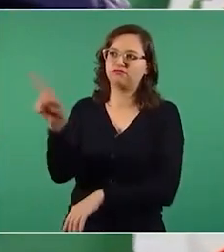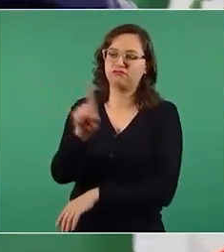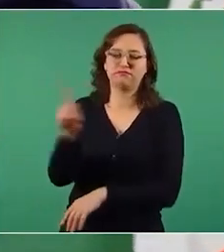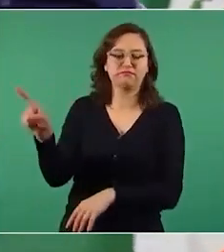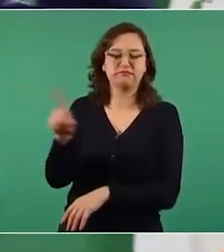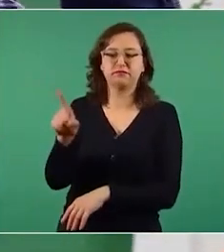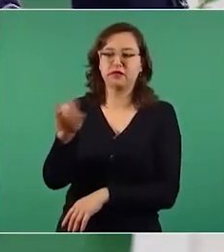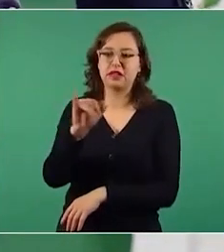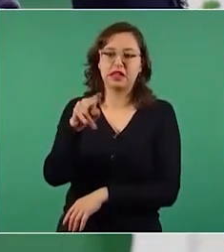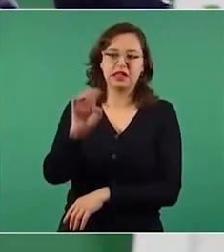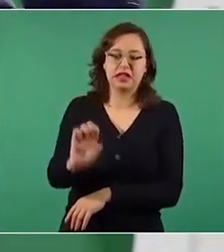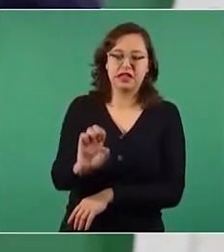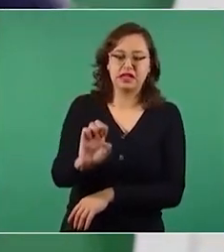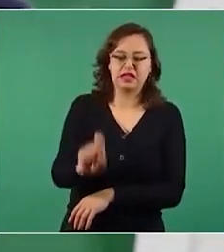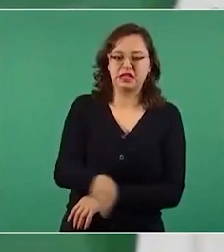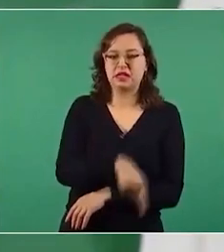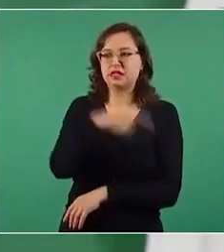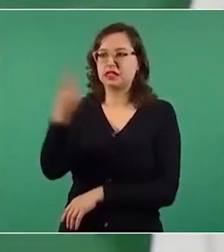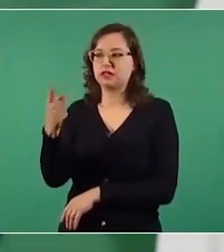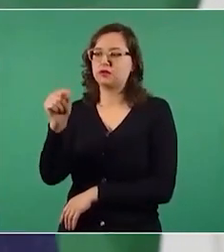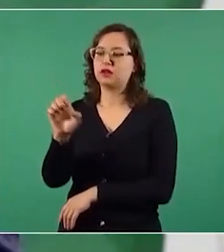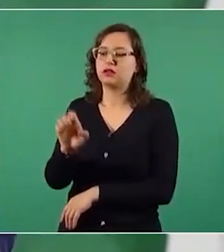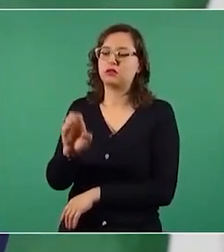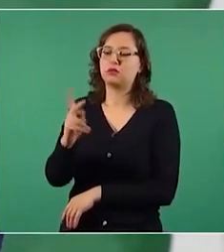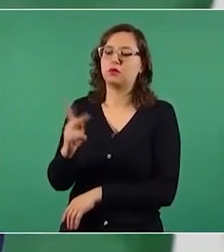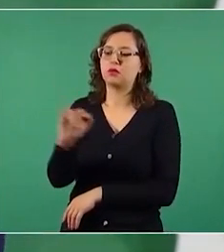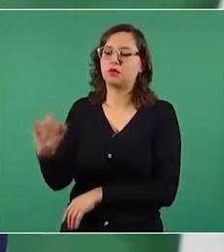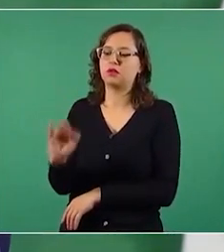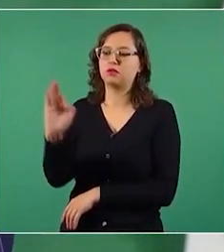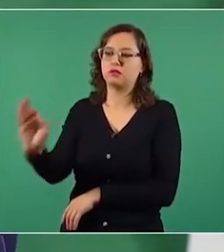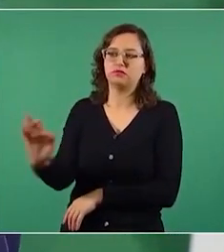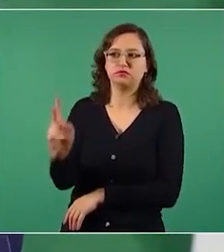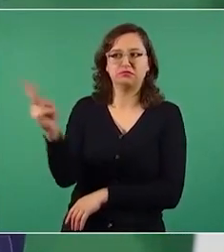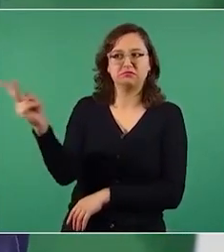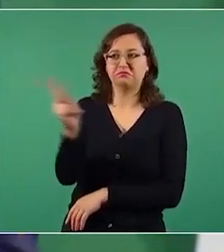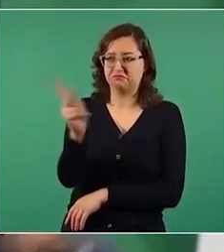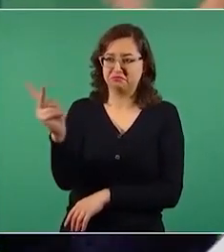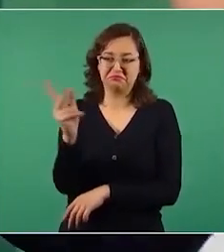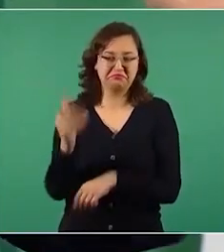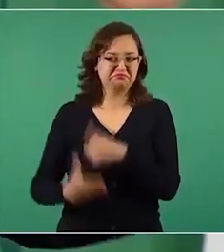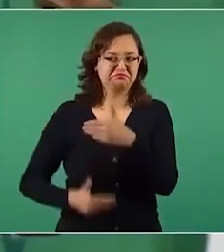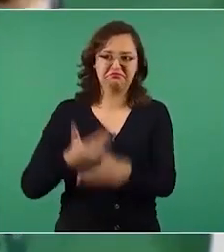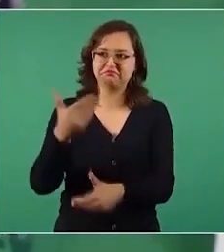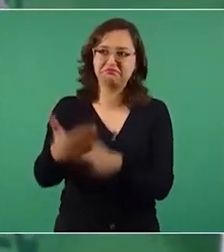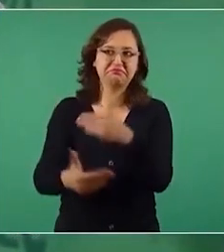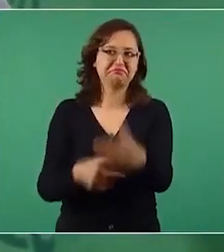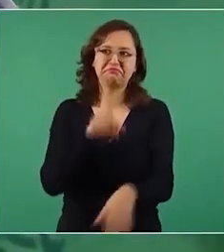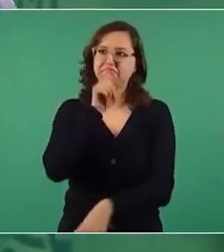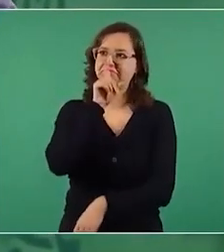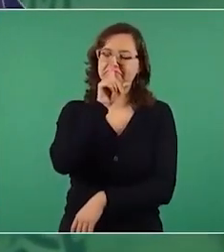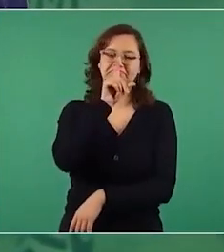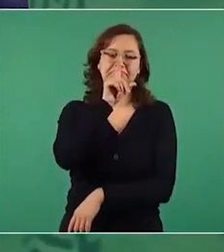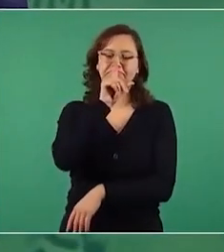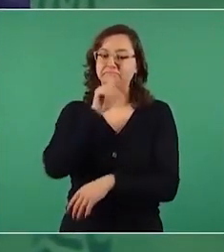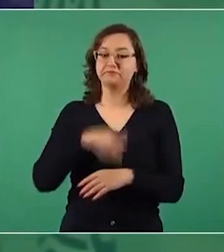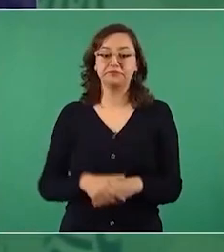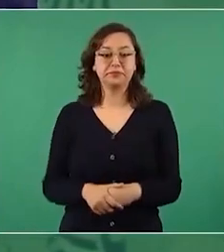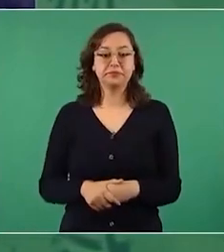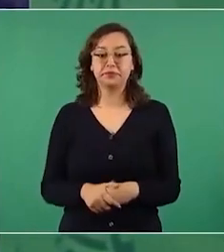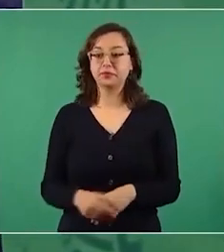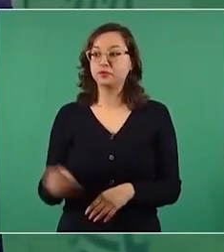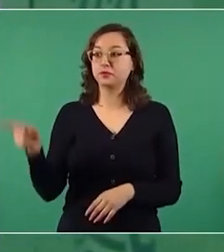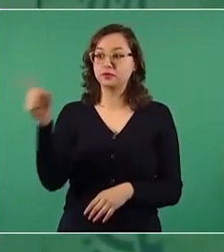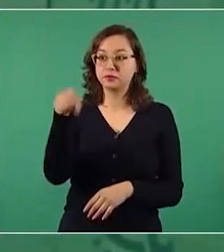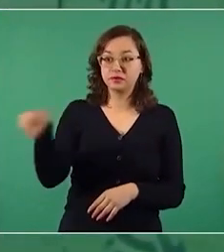del INE y del tribunal estos aparatos han actuado de manera